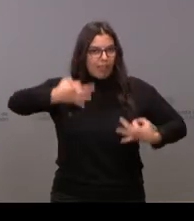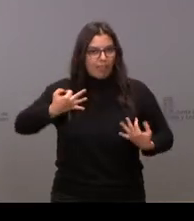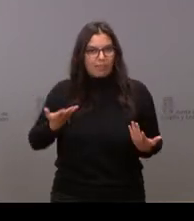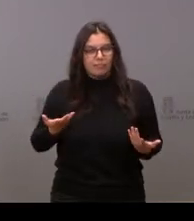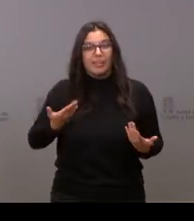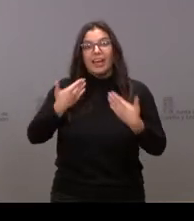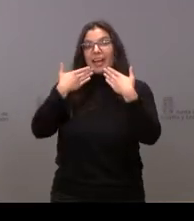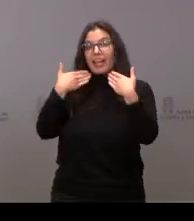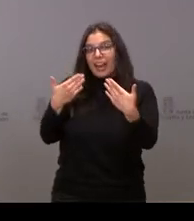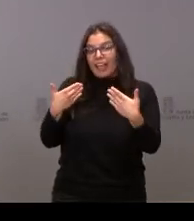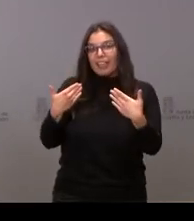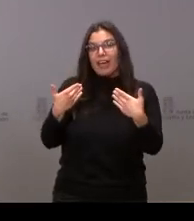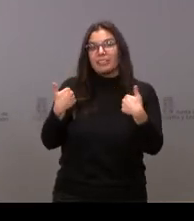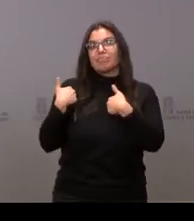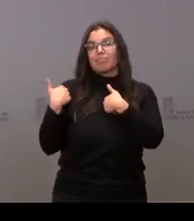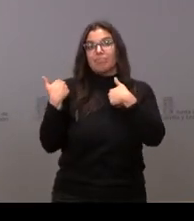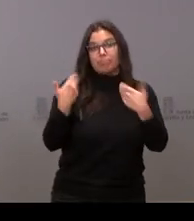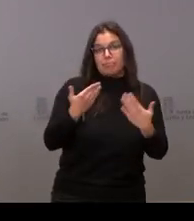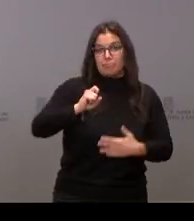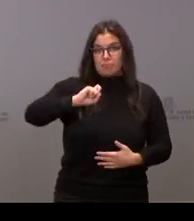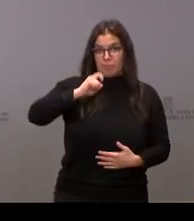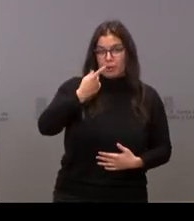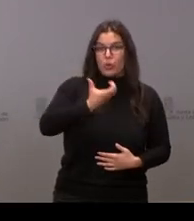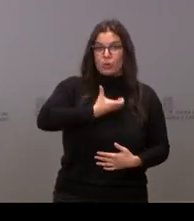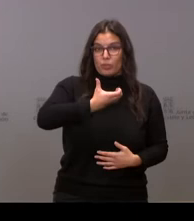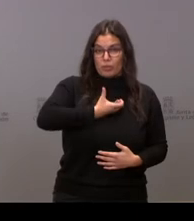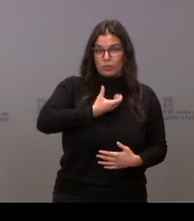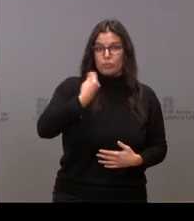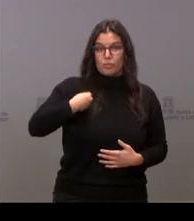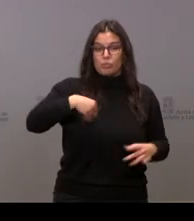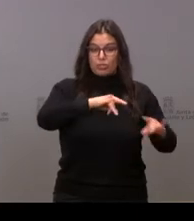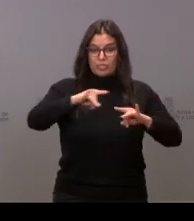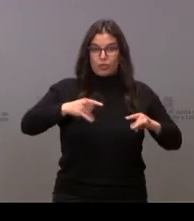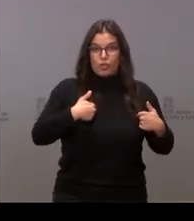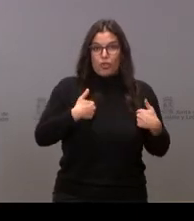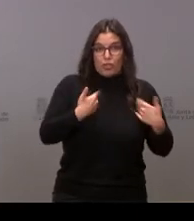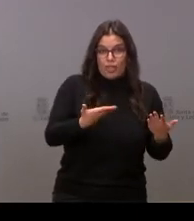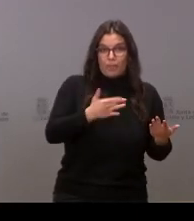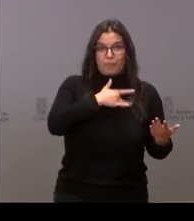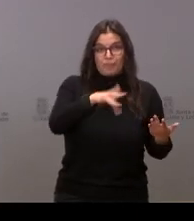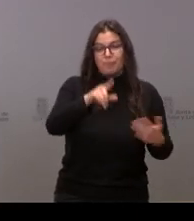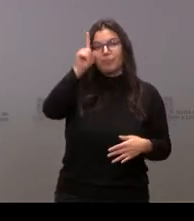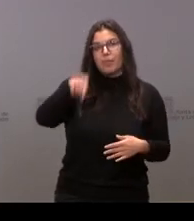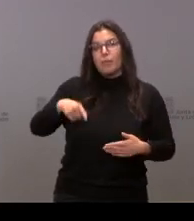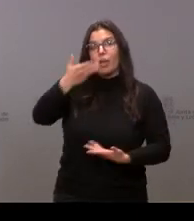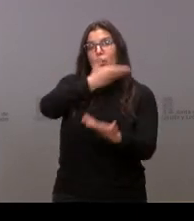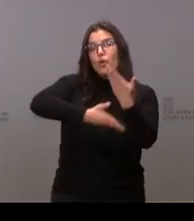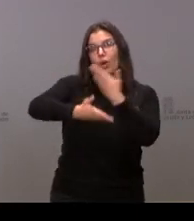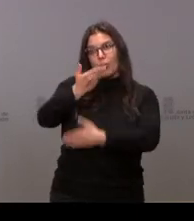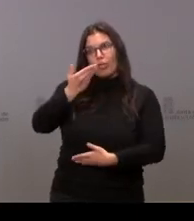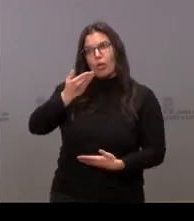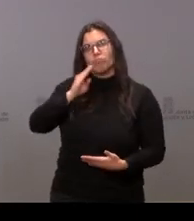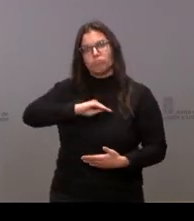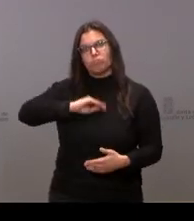gracias a la generosidad, por un lado, del ayuntamiento que cede los terrenos y a la colaboración no menos generosa